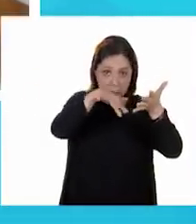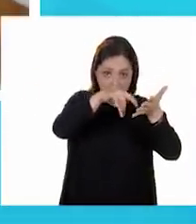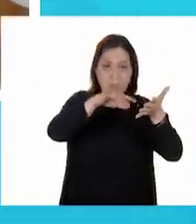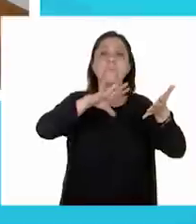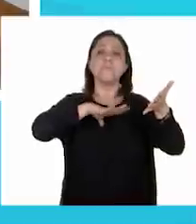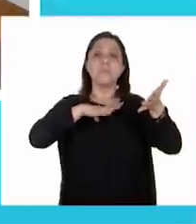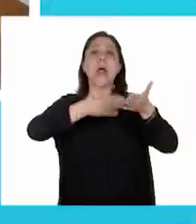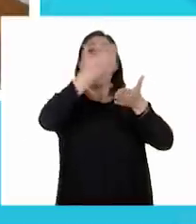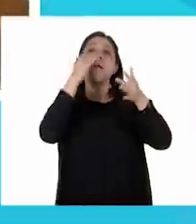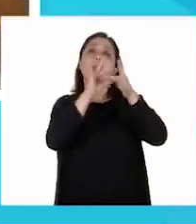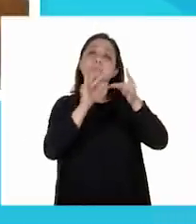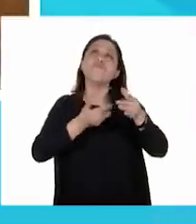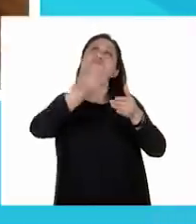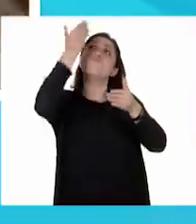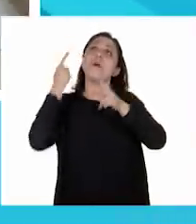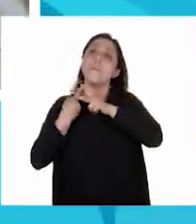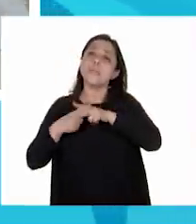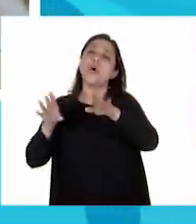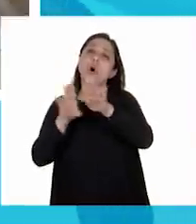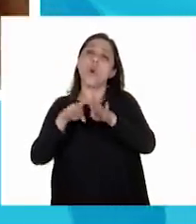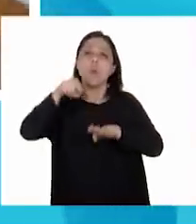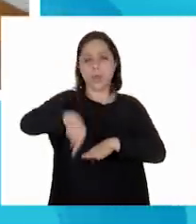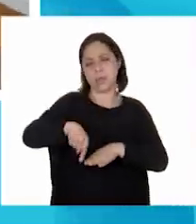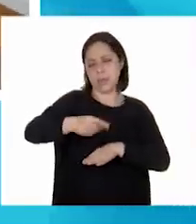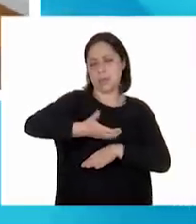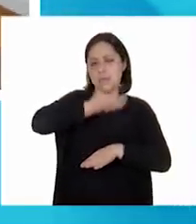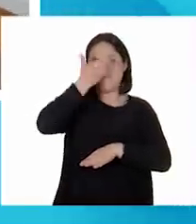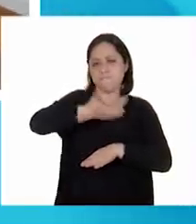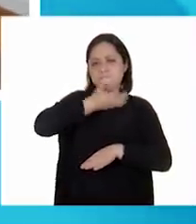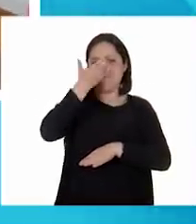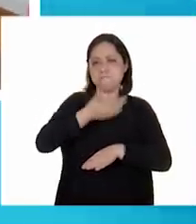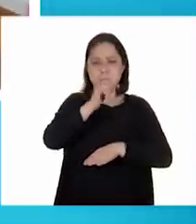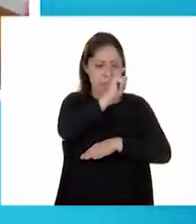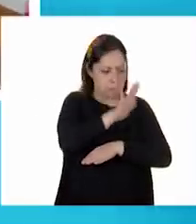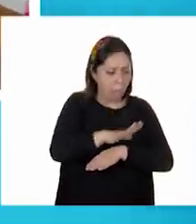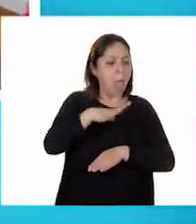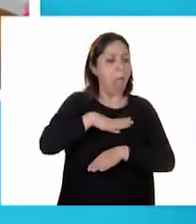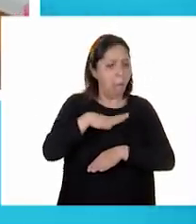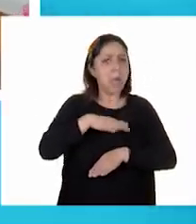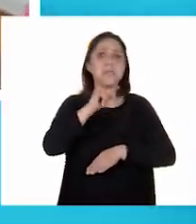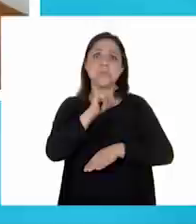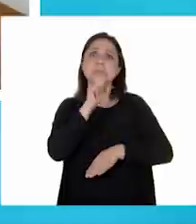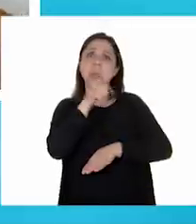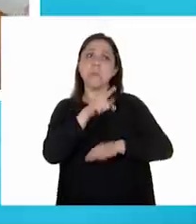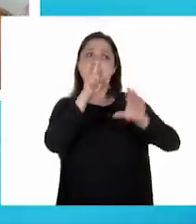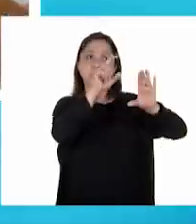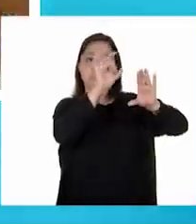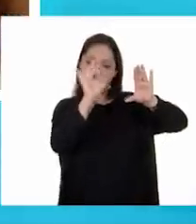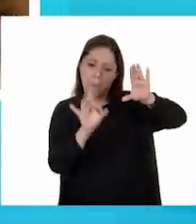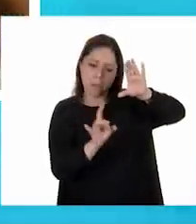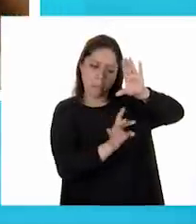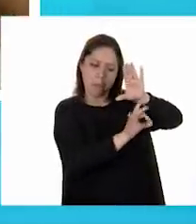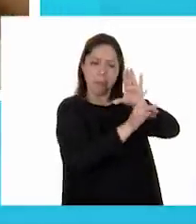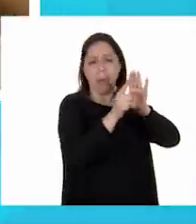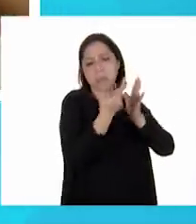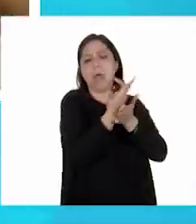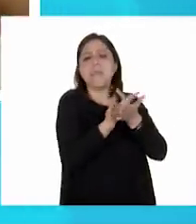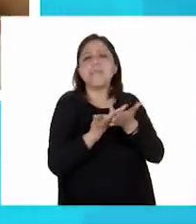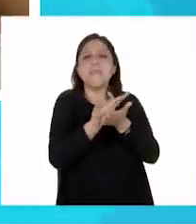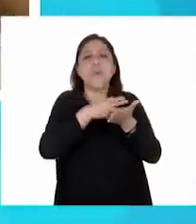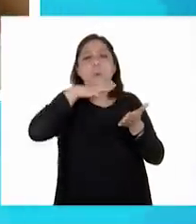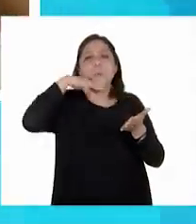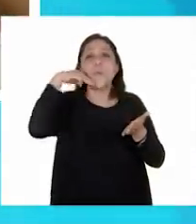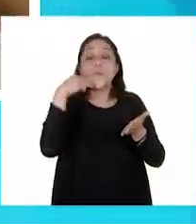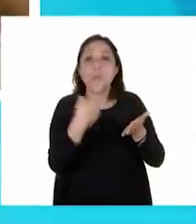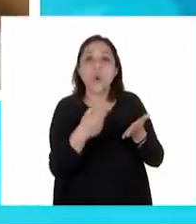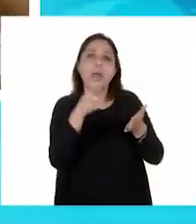origen y que es un platillo tradicional. Tiene imagen, sí tiene imagen y nos representa un platillo de Mole Poblano y nos señala